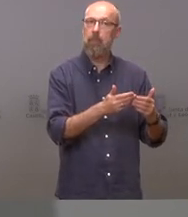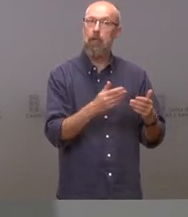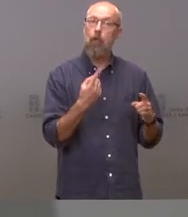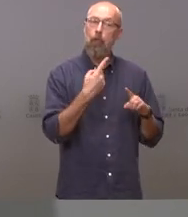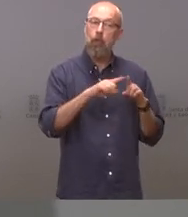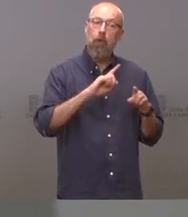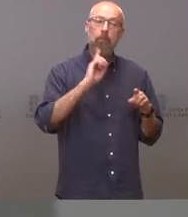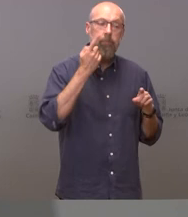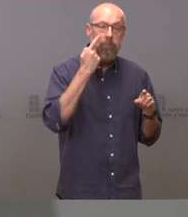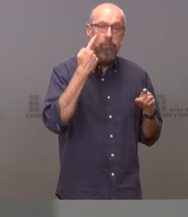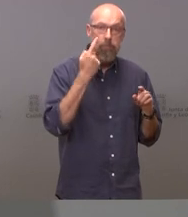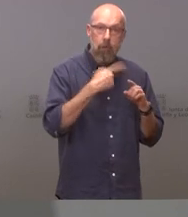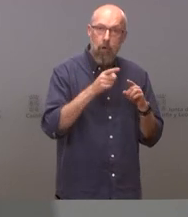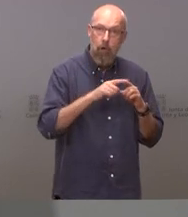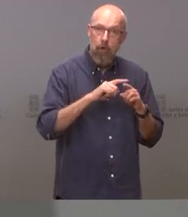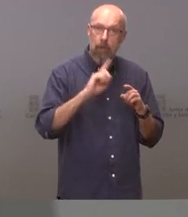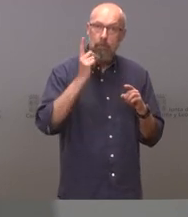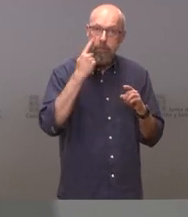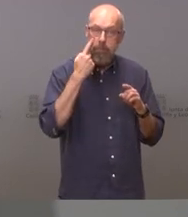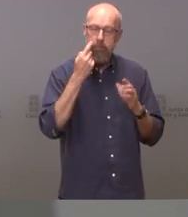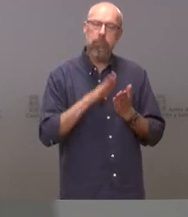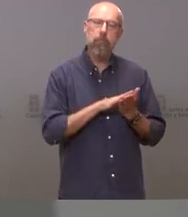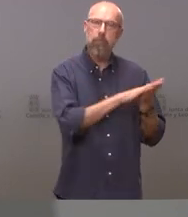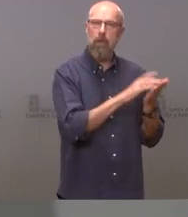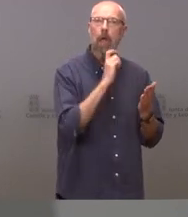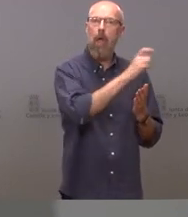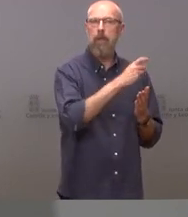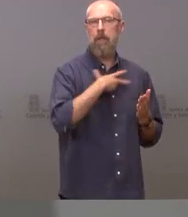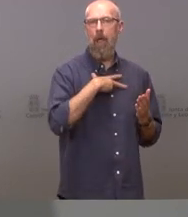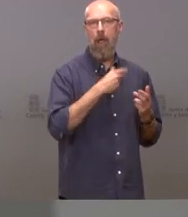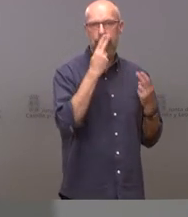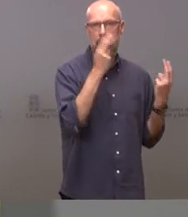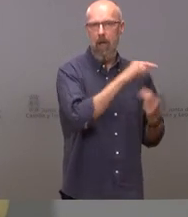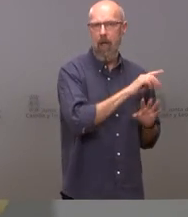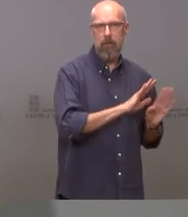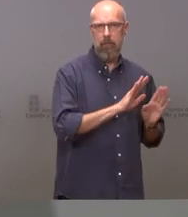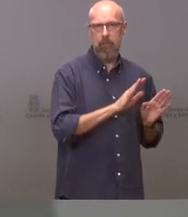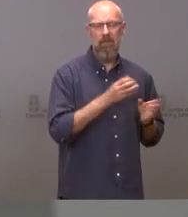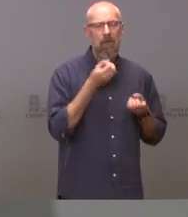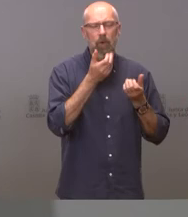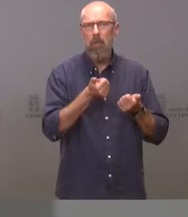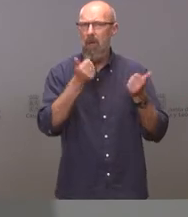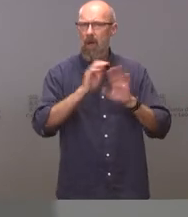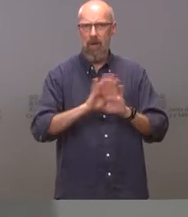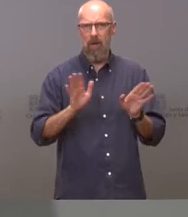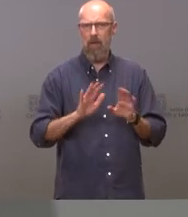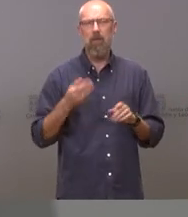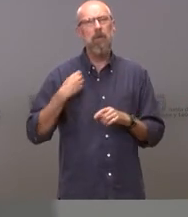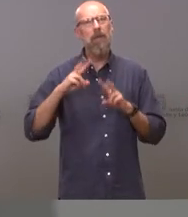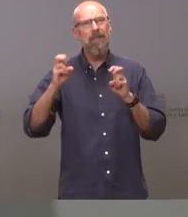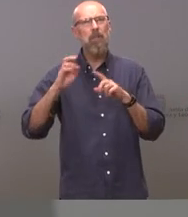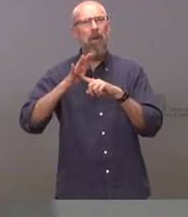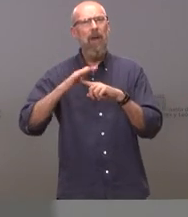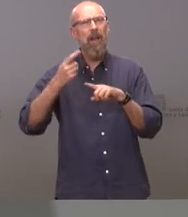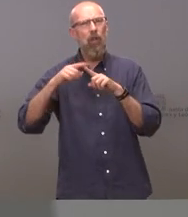poniendo en manos de la fiscalía y no vamos a dar un solo dato más sobre los macroparques hasta donde yo sé no